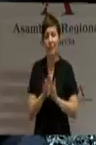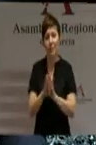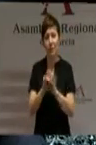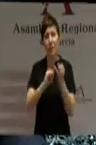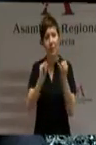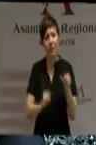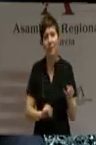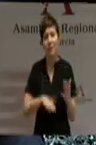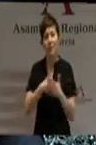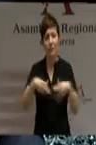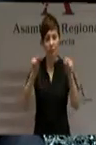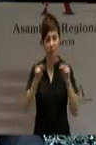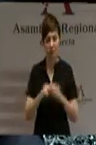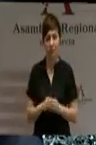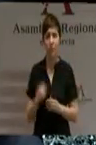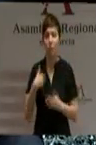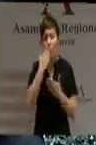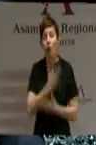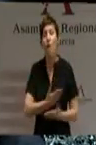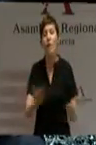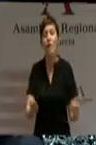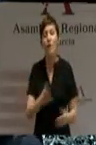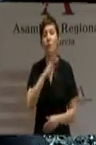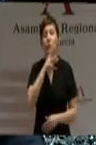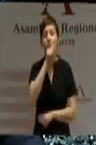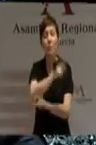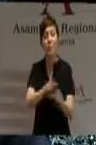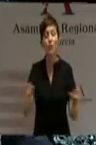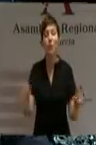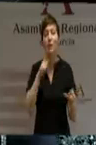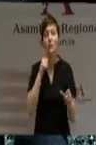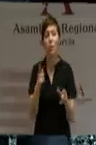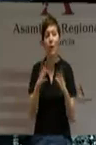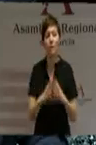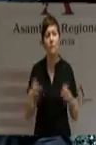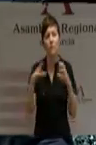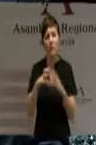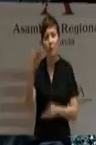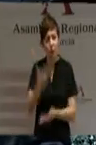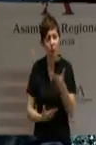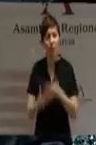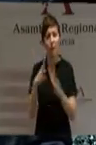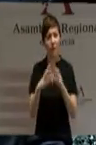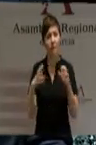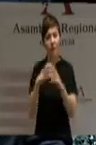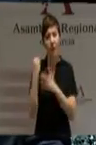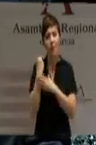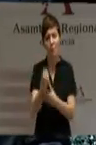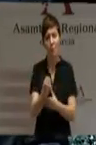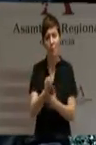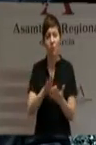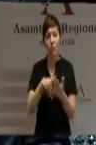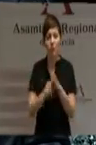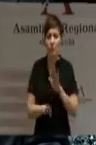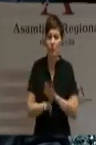Tenemos confianza porque la gente de la calle tiene ganas de arrimar el hombro y tirar para adelante. Solo la